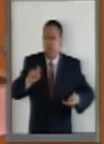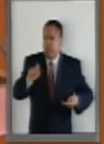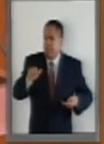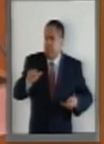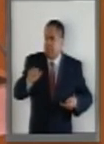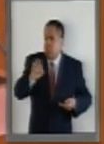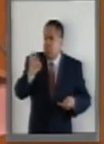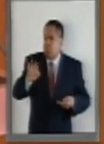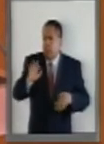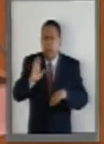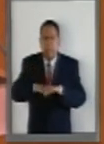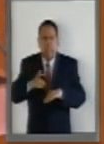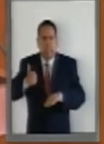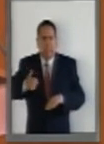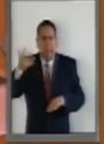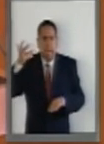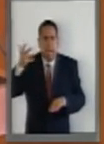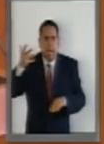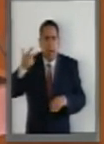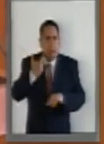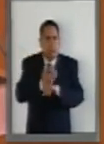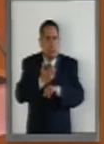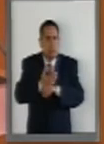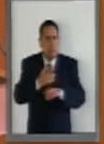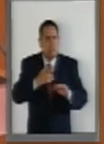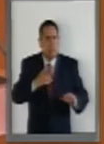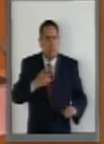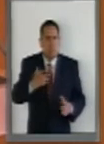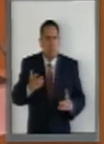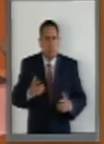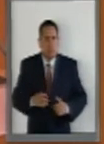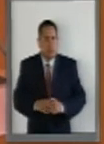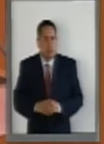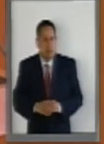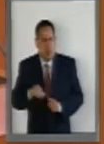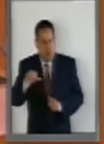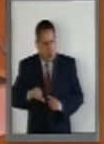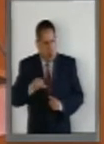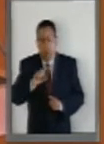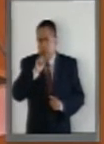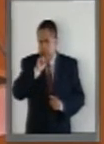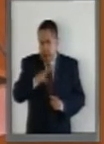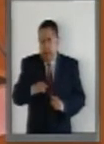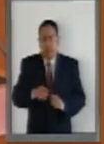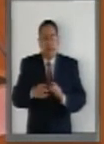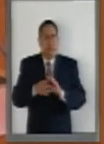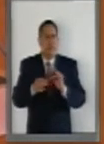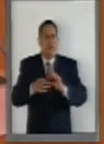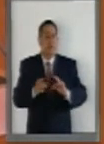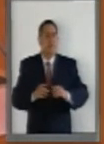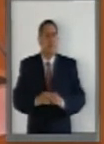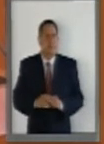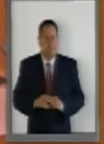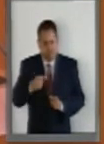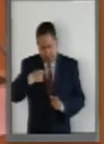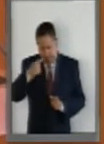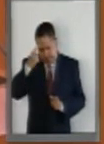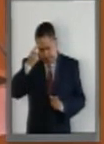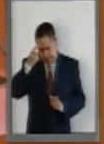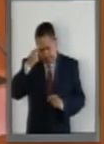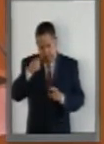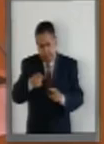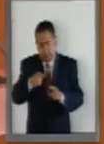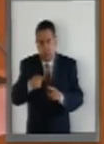más cara que en Estados Unidos. Hoy también llegamos a una cifra